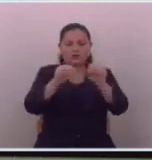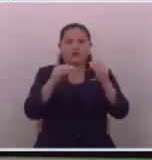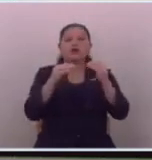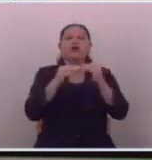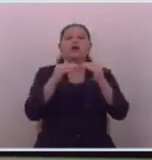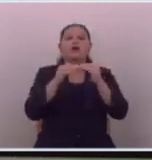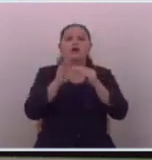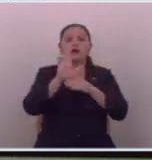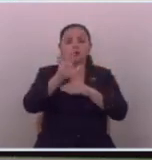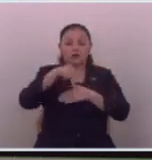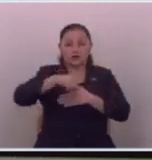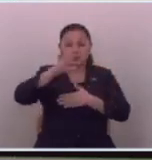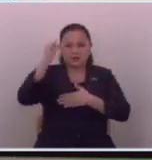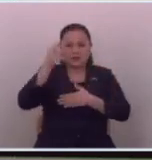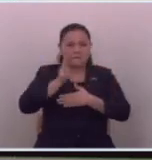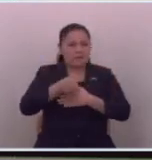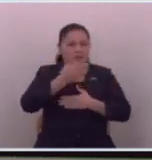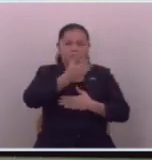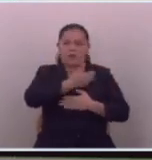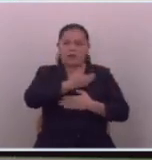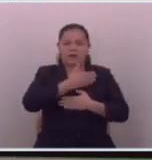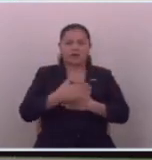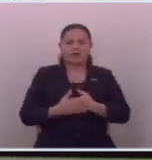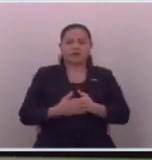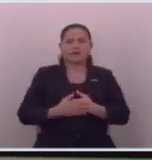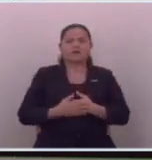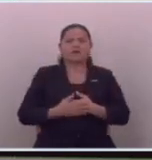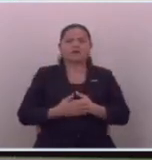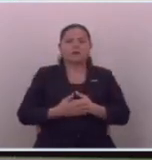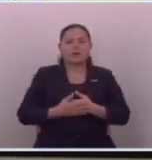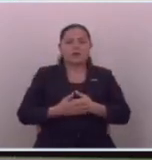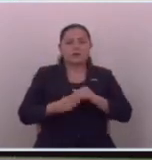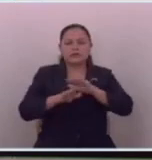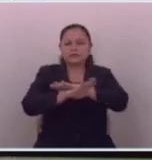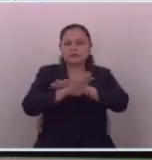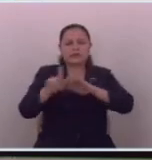prensa de este país punto